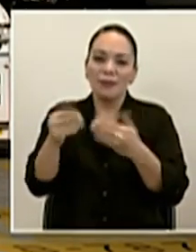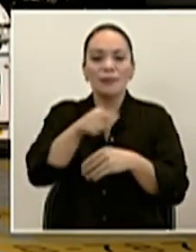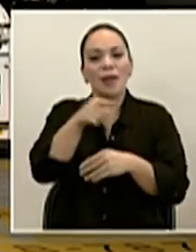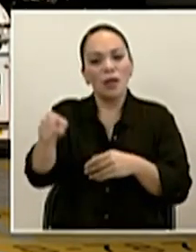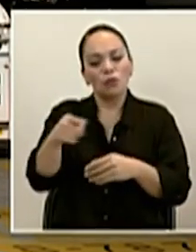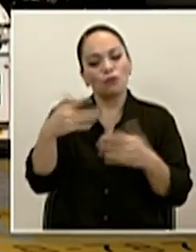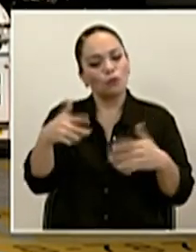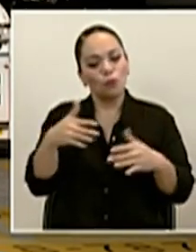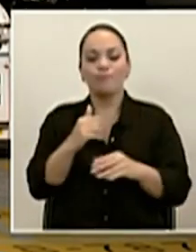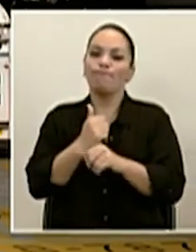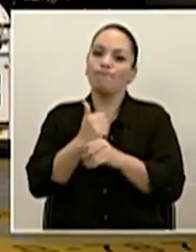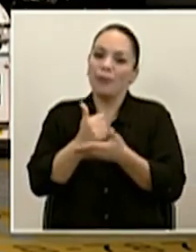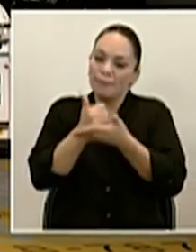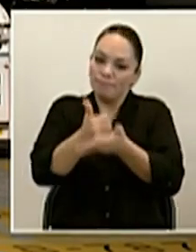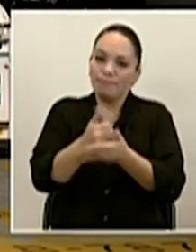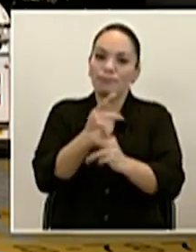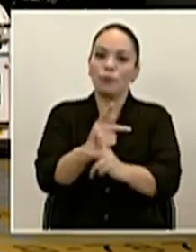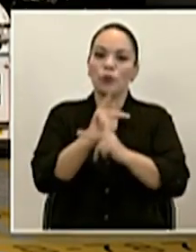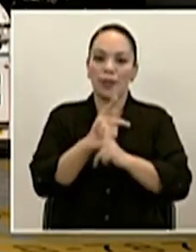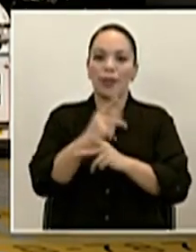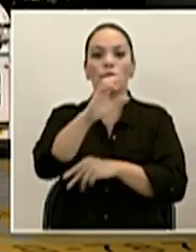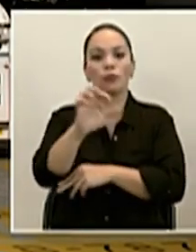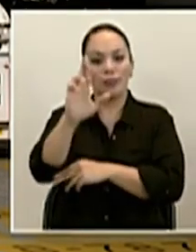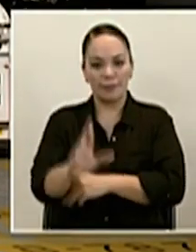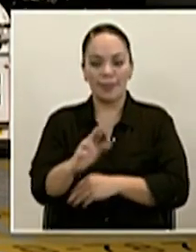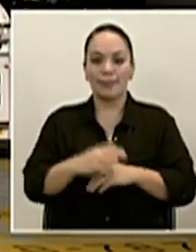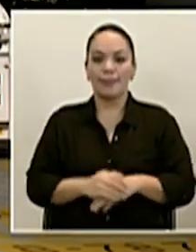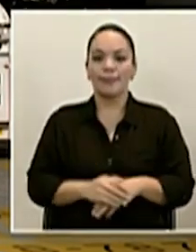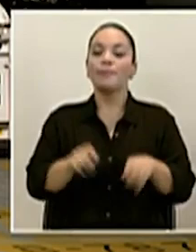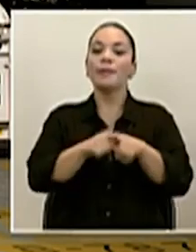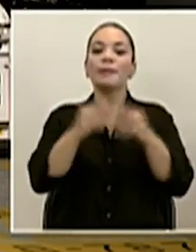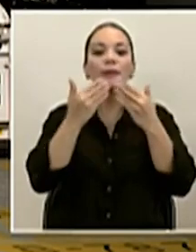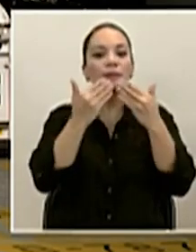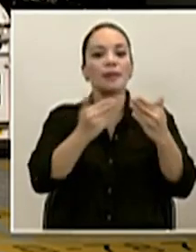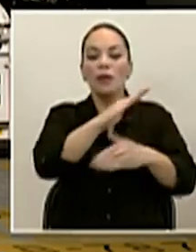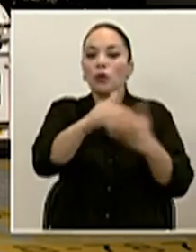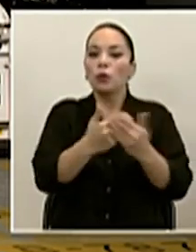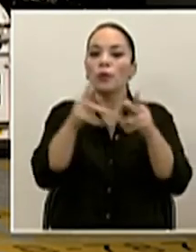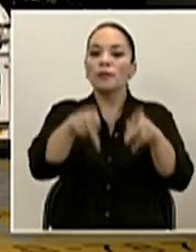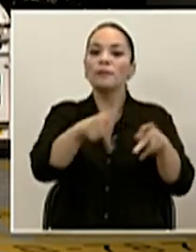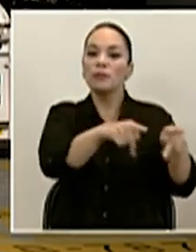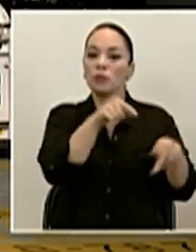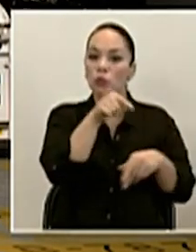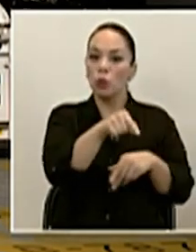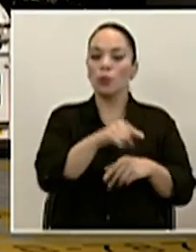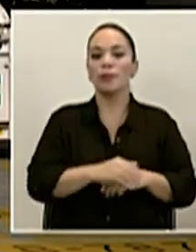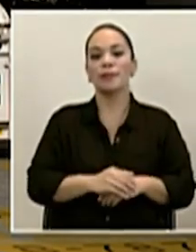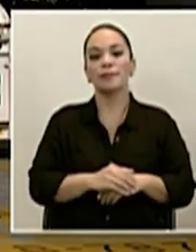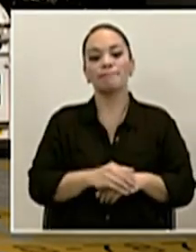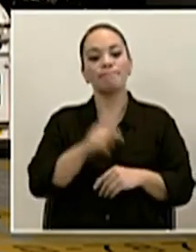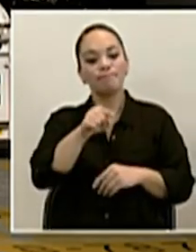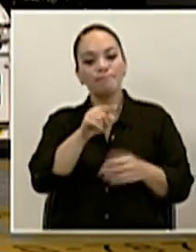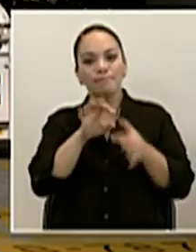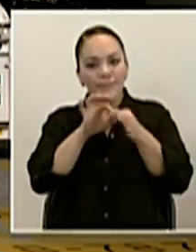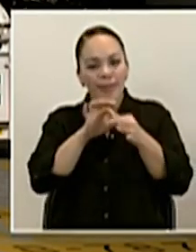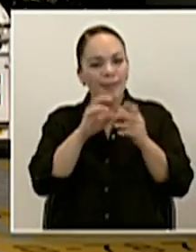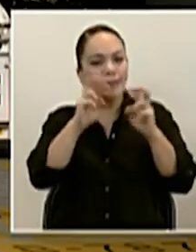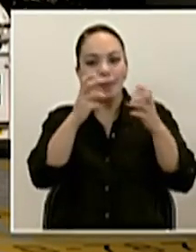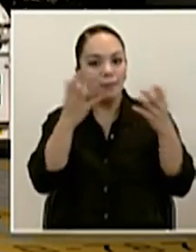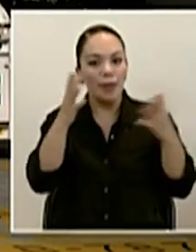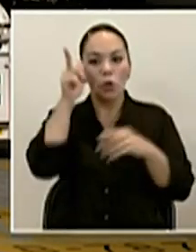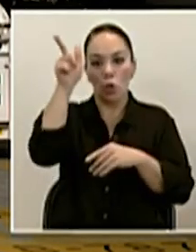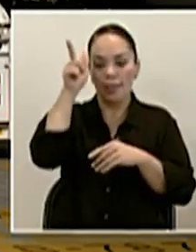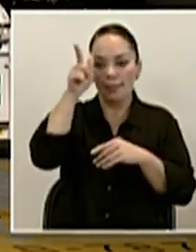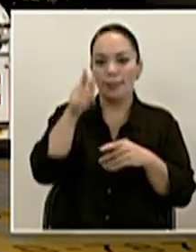ahí para proteger a las y los costarricenses. Agradecer también a todas las personas que tienen que ver con la parte de logística, a